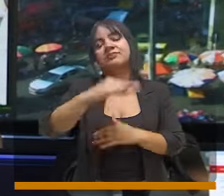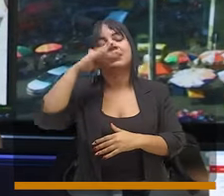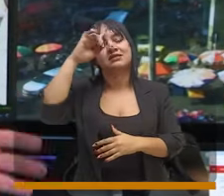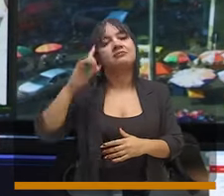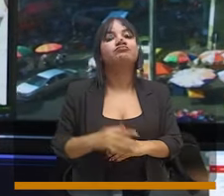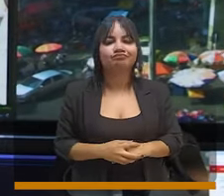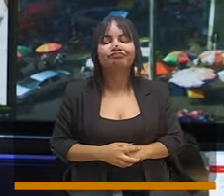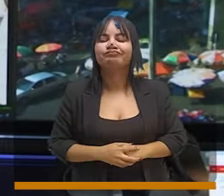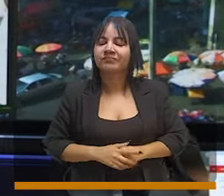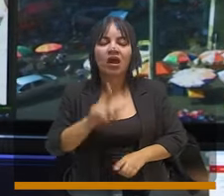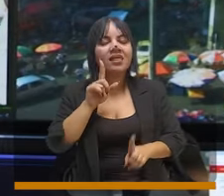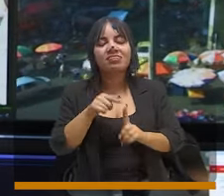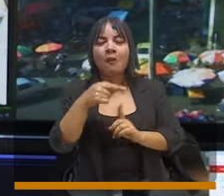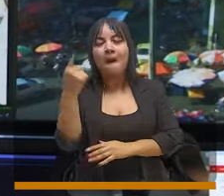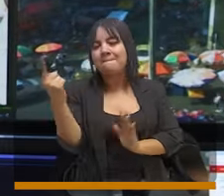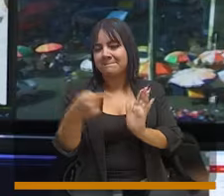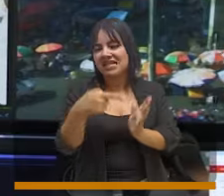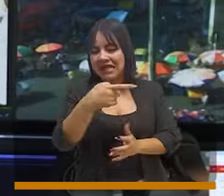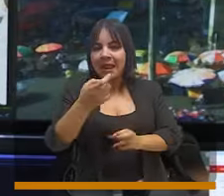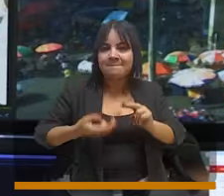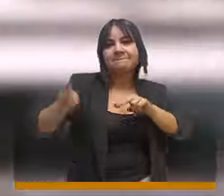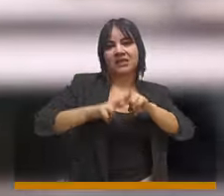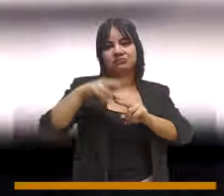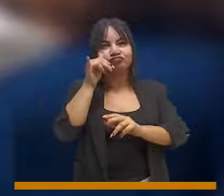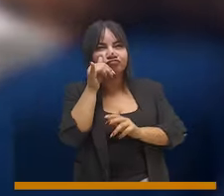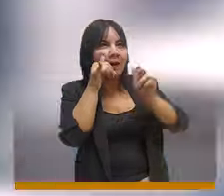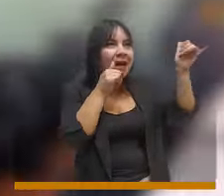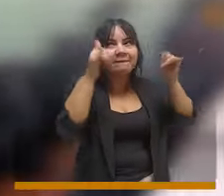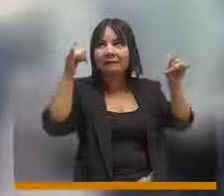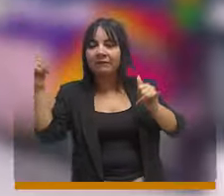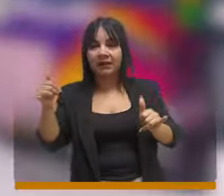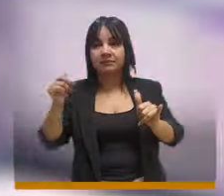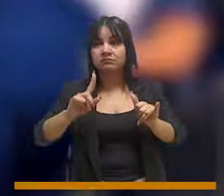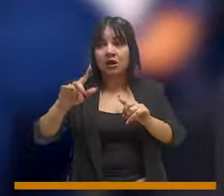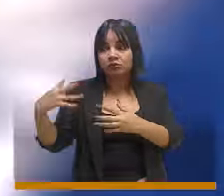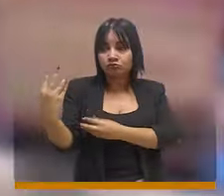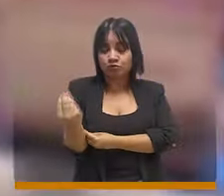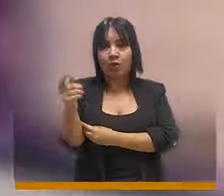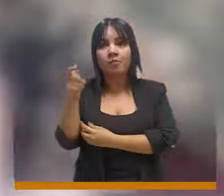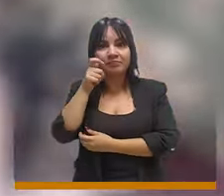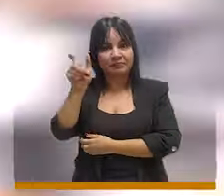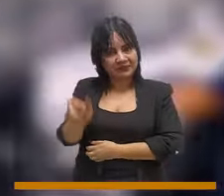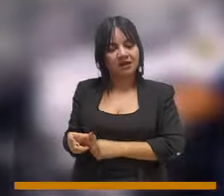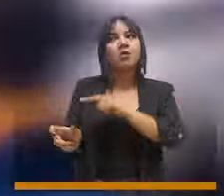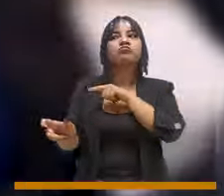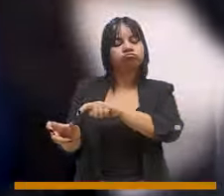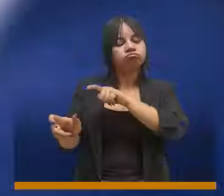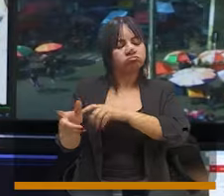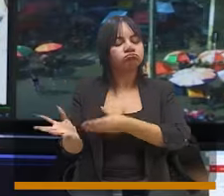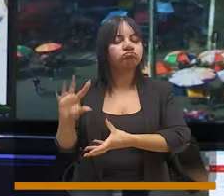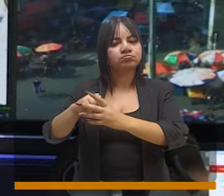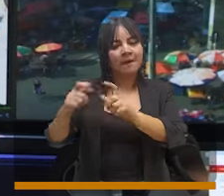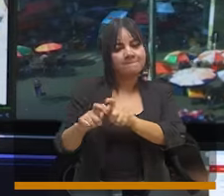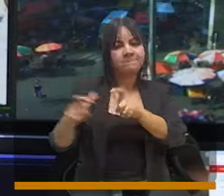ciudad en este cuatrenio va a tener mínimo 1.100 cámaras más. Pero también vamos a fortalecer el equipo humano. Vamos a tener personal